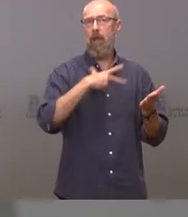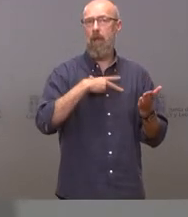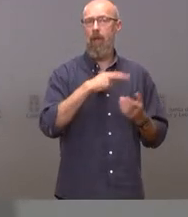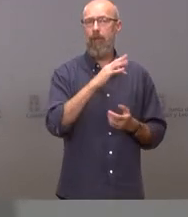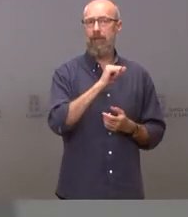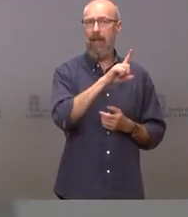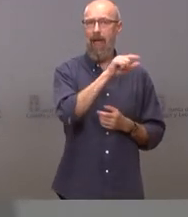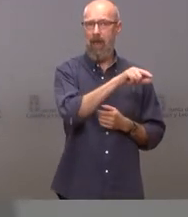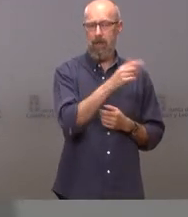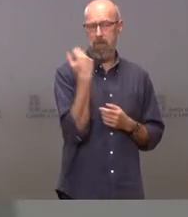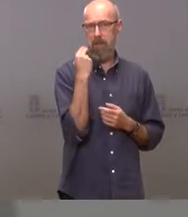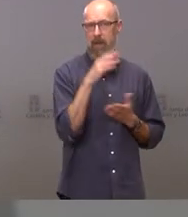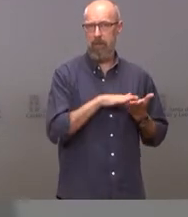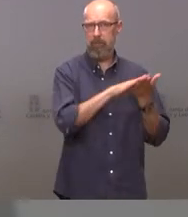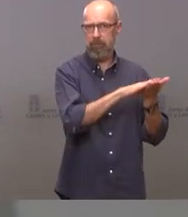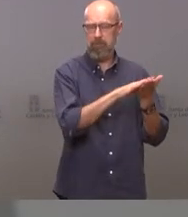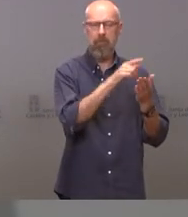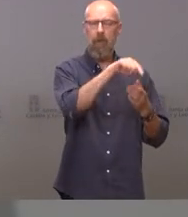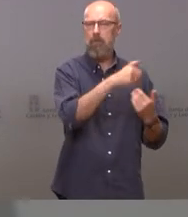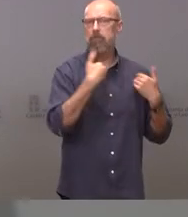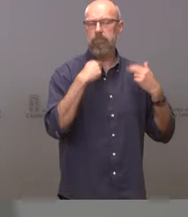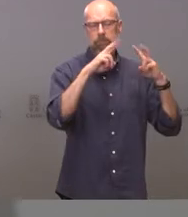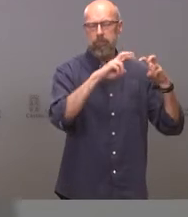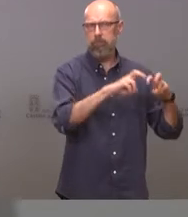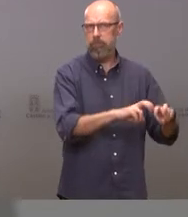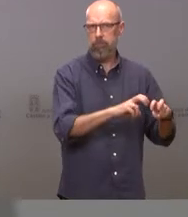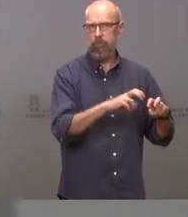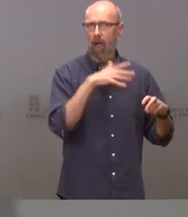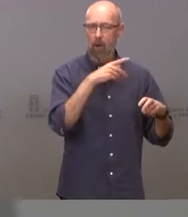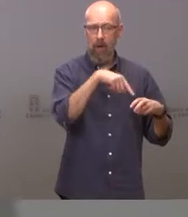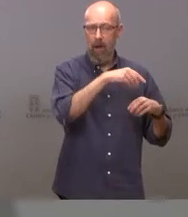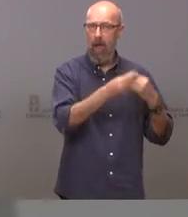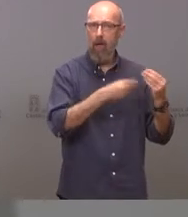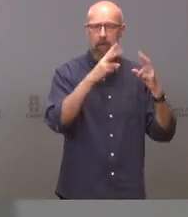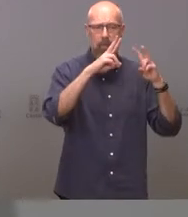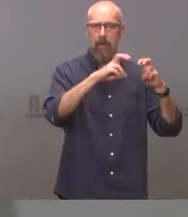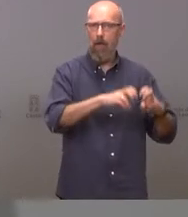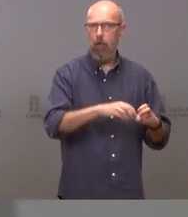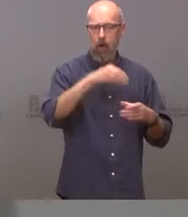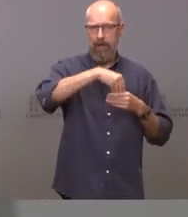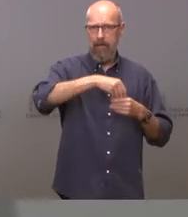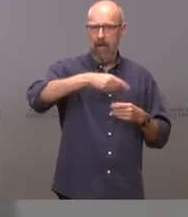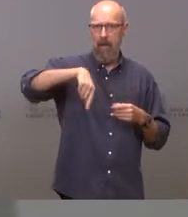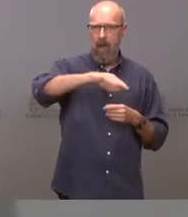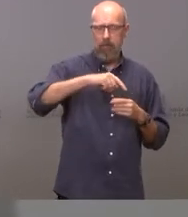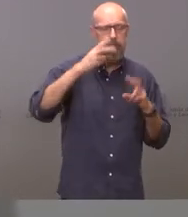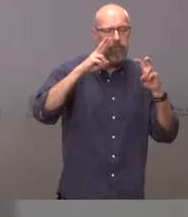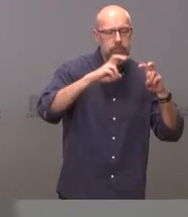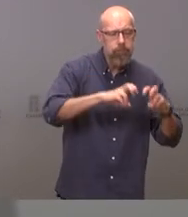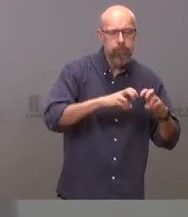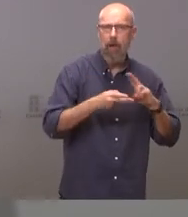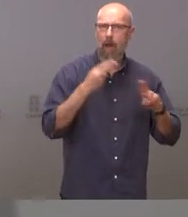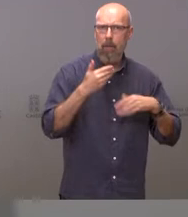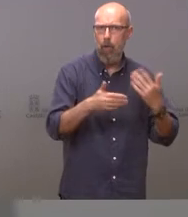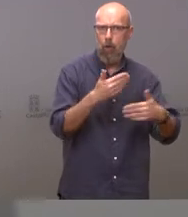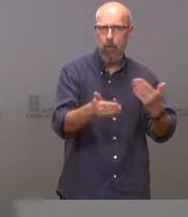este viernes y que se está produciendo una investigación interna con gran rapidez y se están tomando